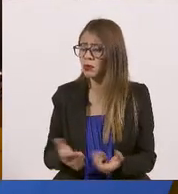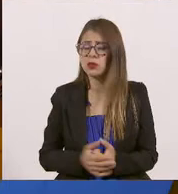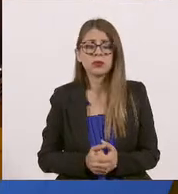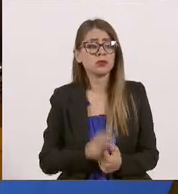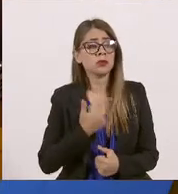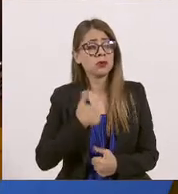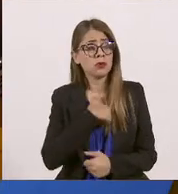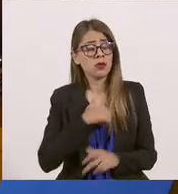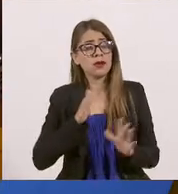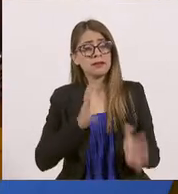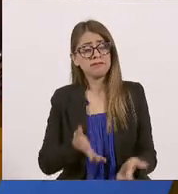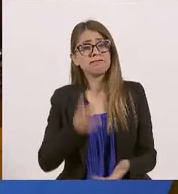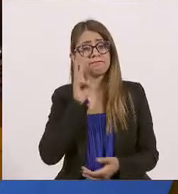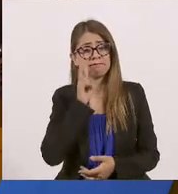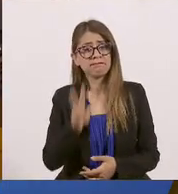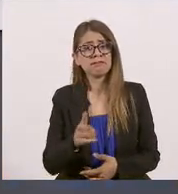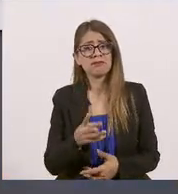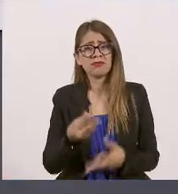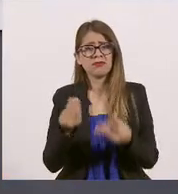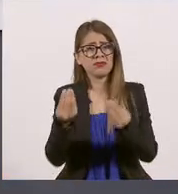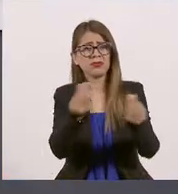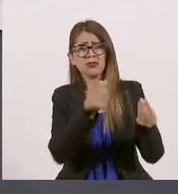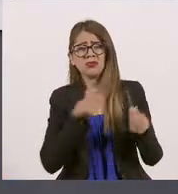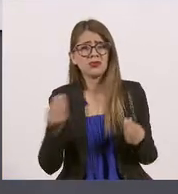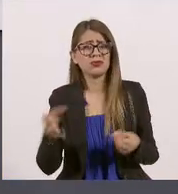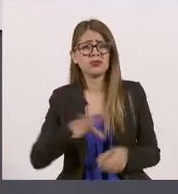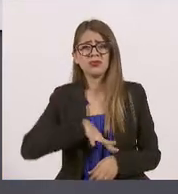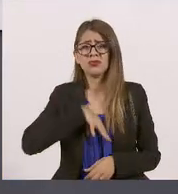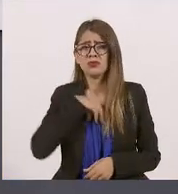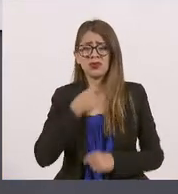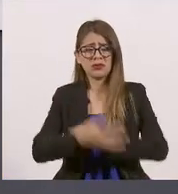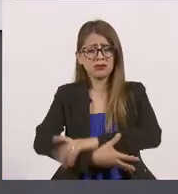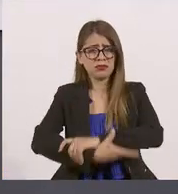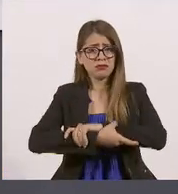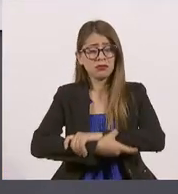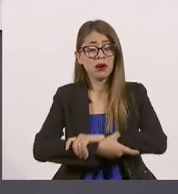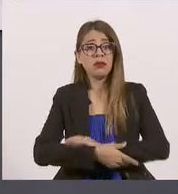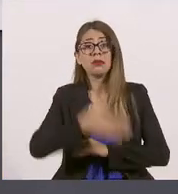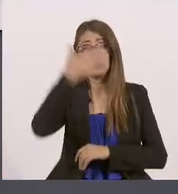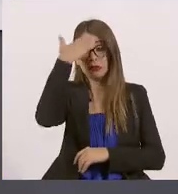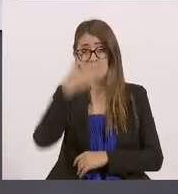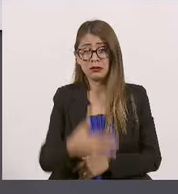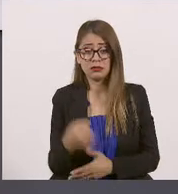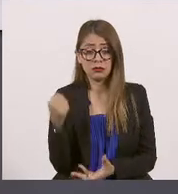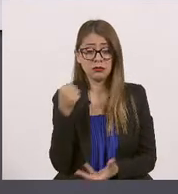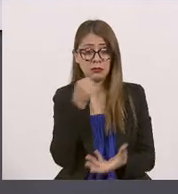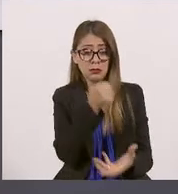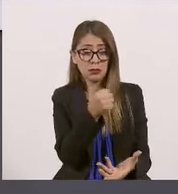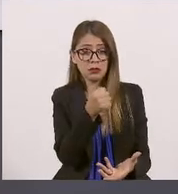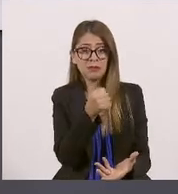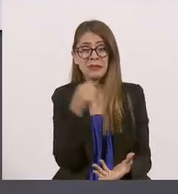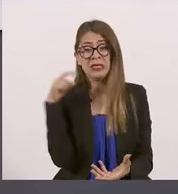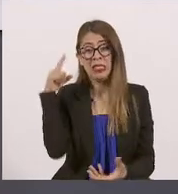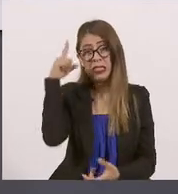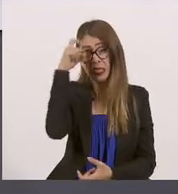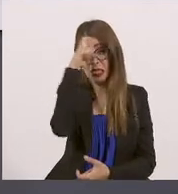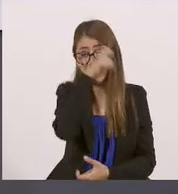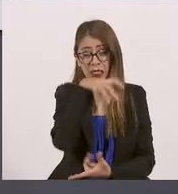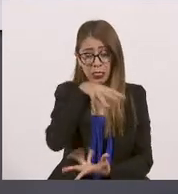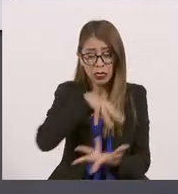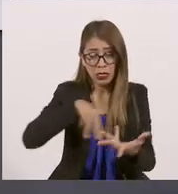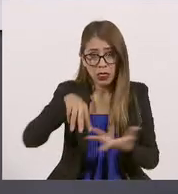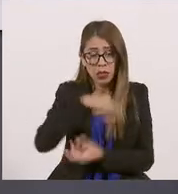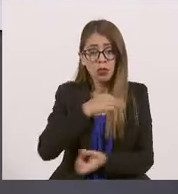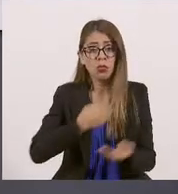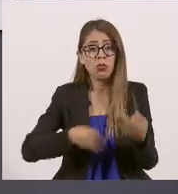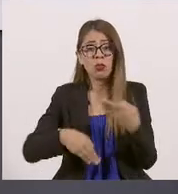sumar todos esfuerzos, sabemos que tenemos un futuro complicado a nivel presupuesto, a nivel económico, en el que todas las personas tenemos que